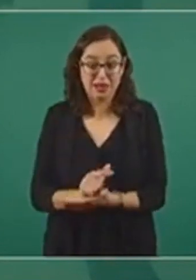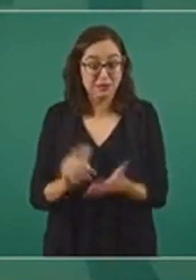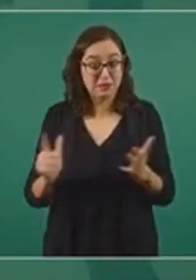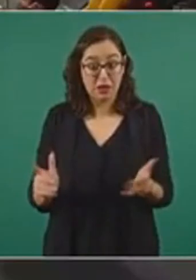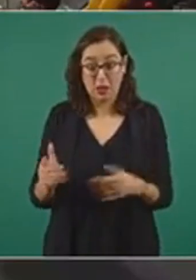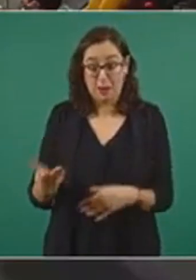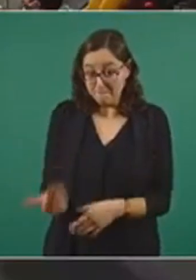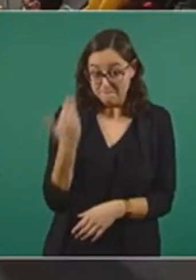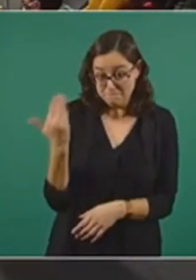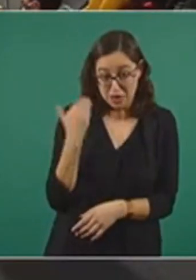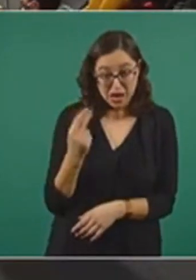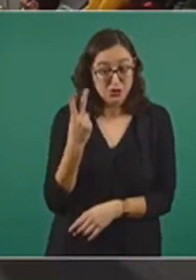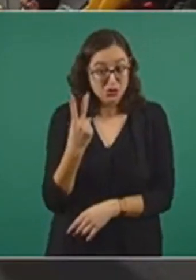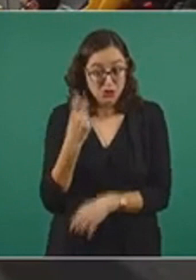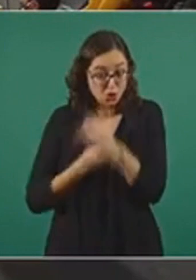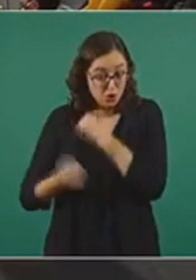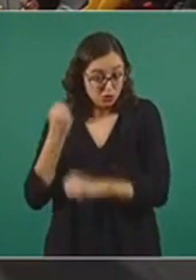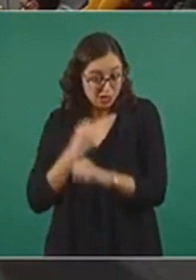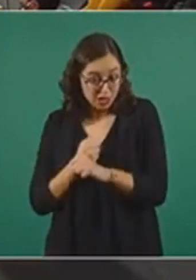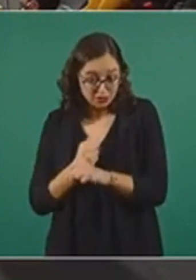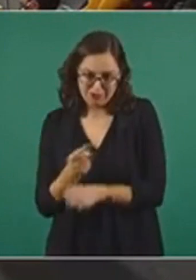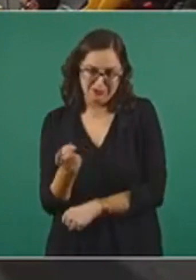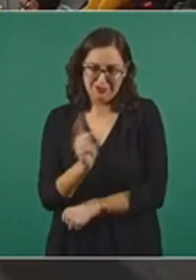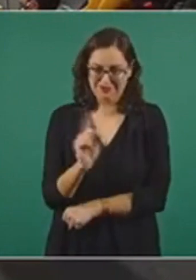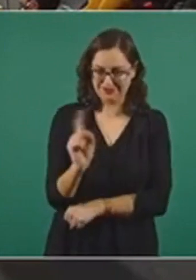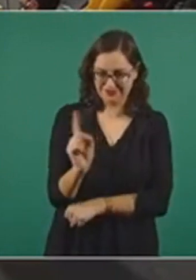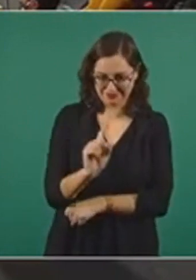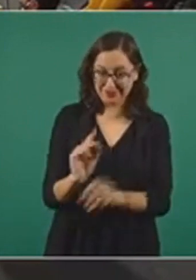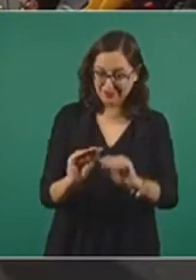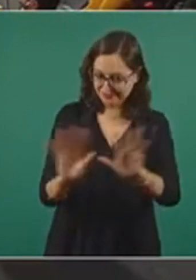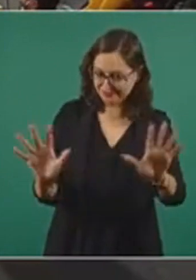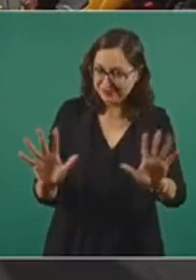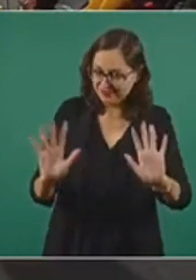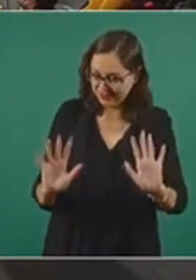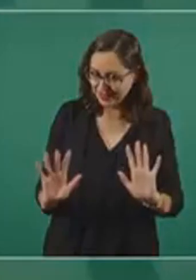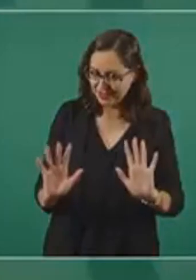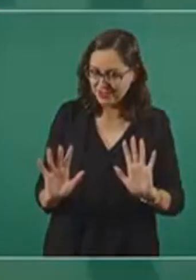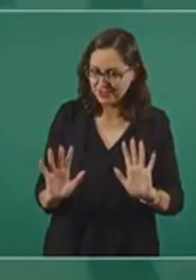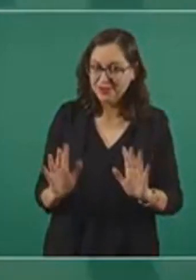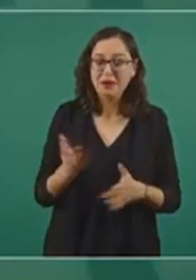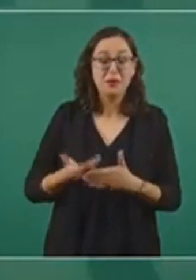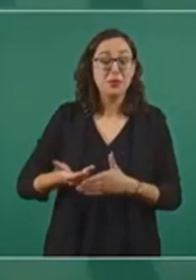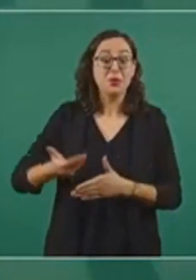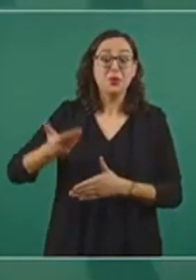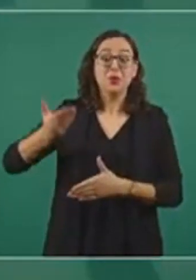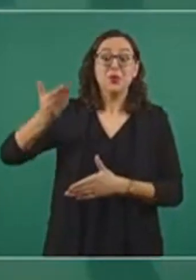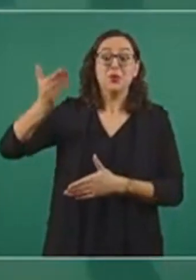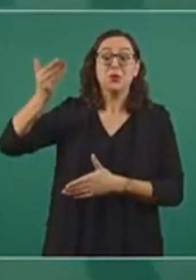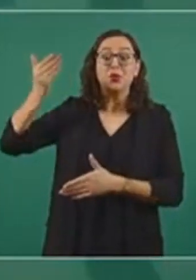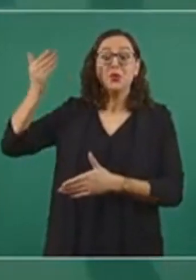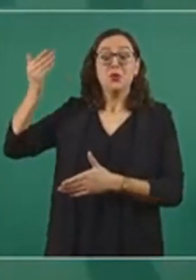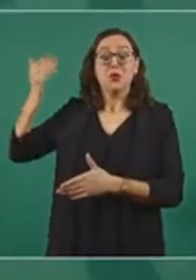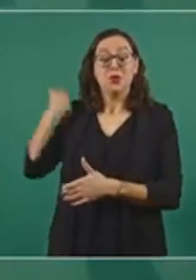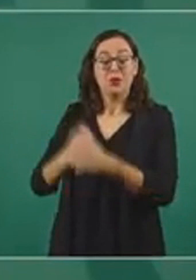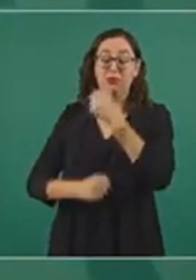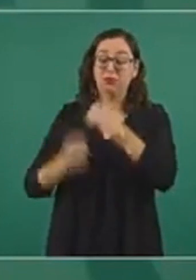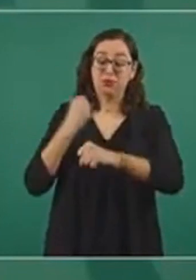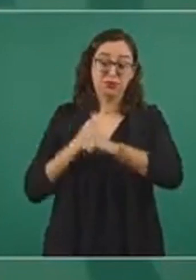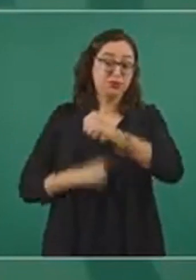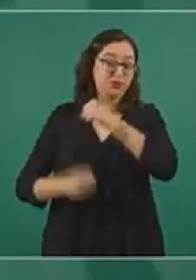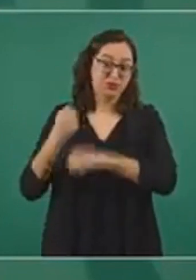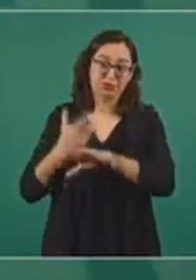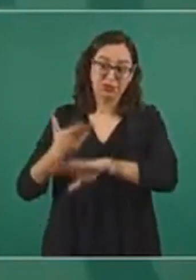nosotros, para aclarar, y ya llevan como cuatro o cinco años